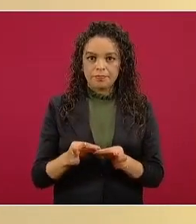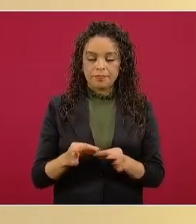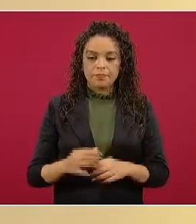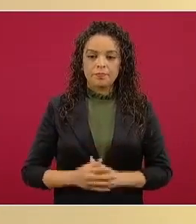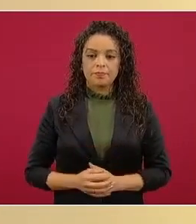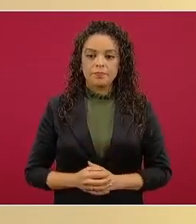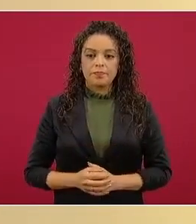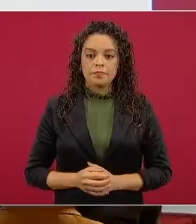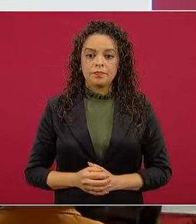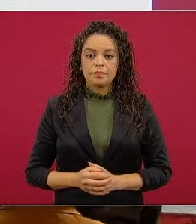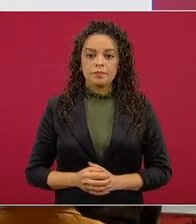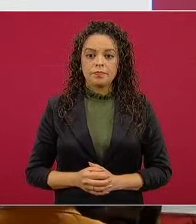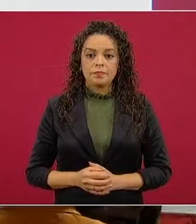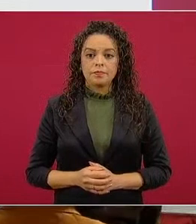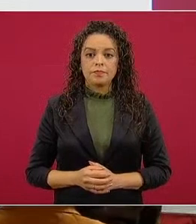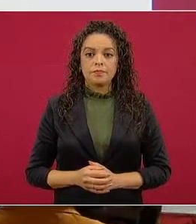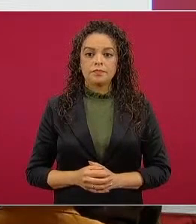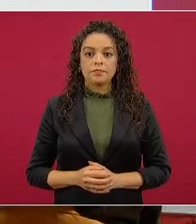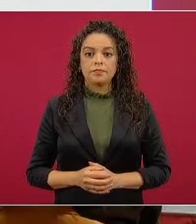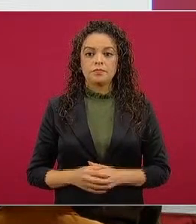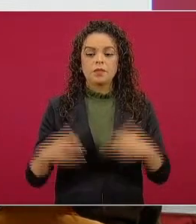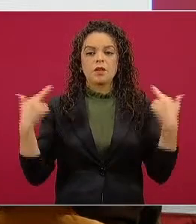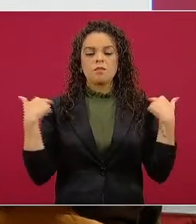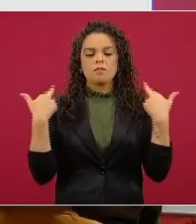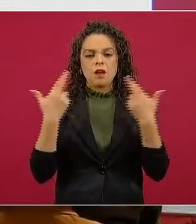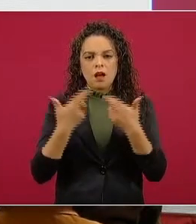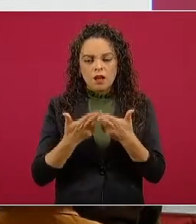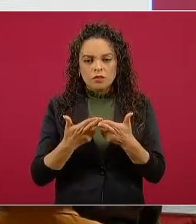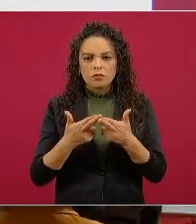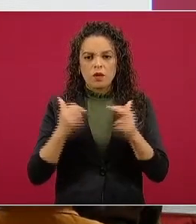vamos a convocar a maestros antropólogos